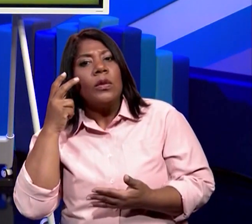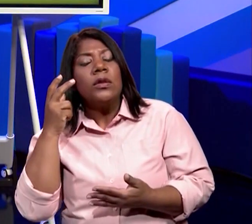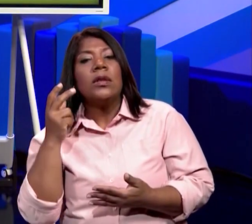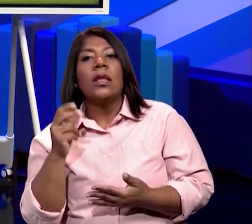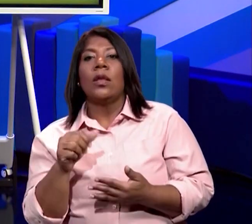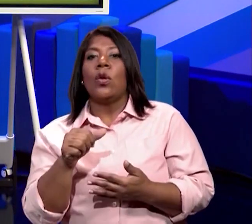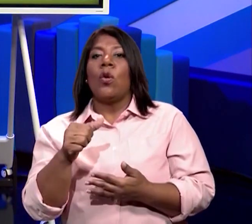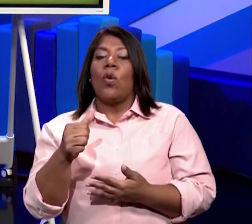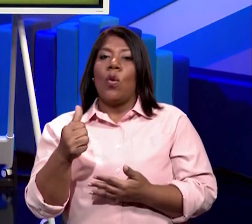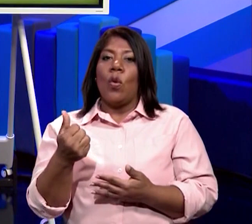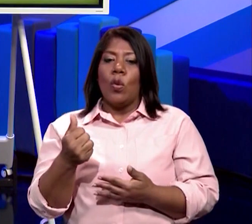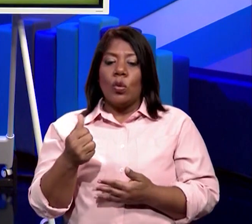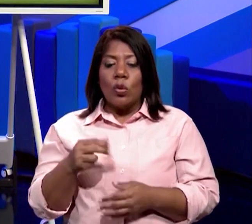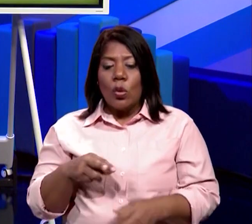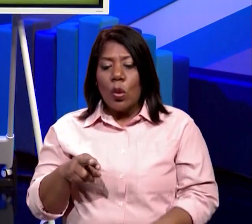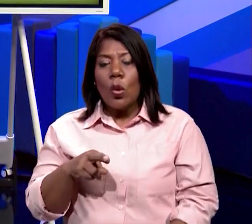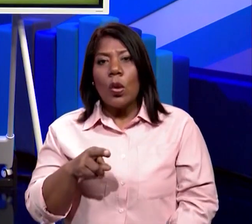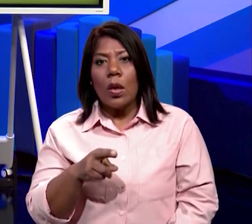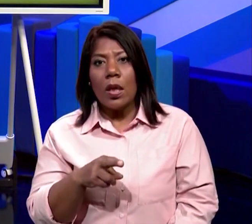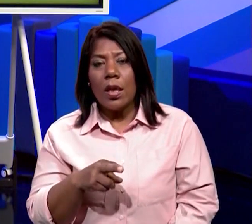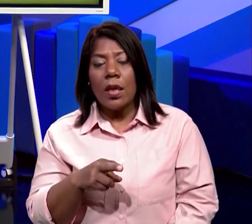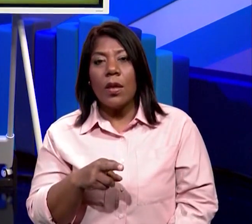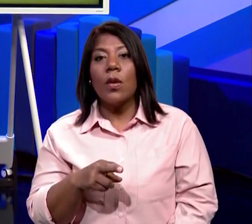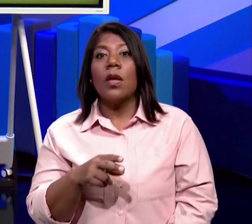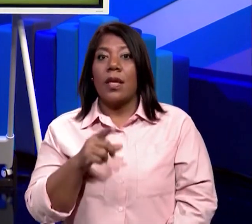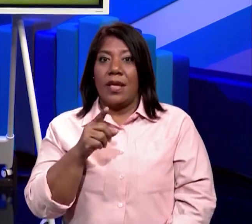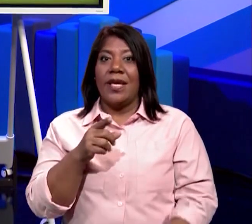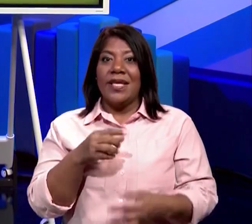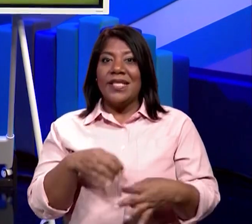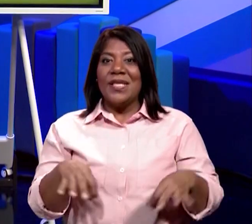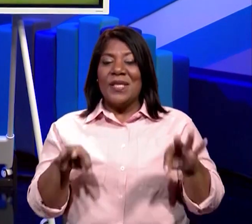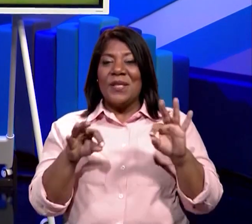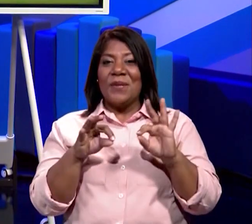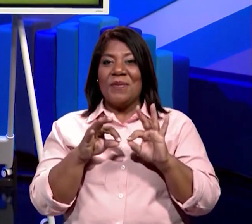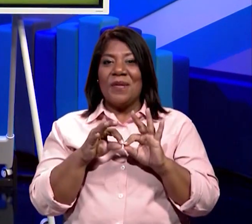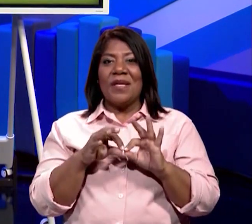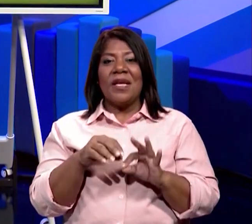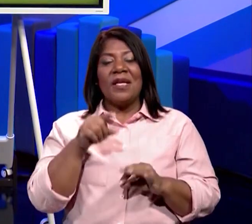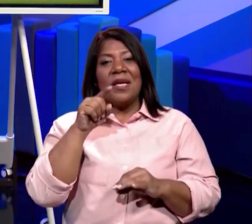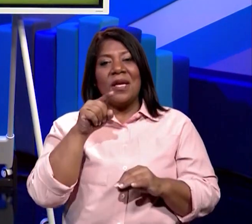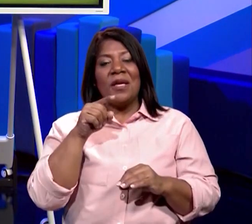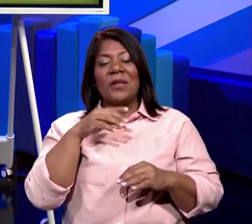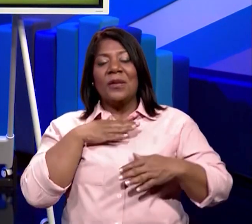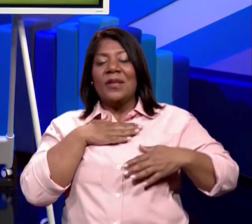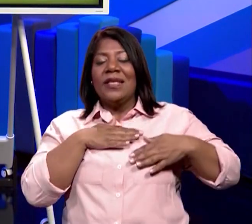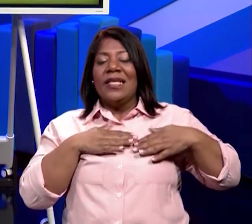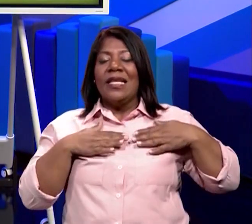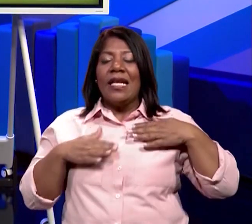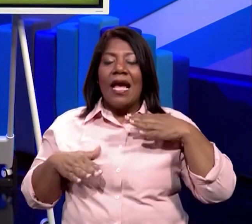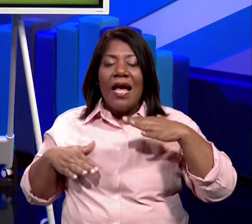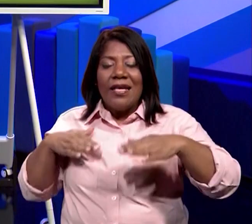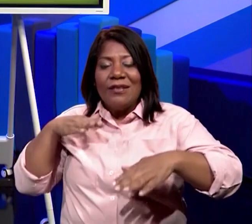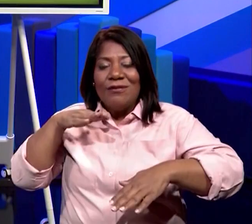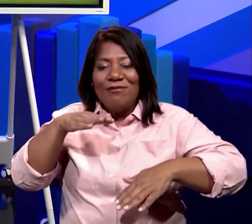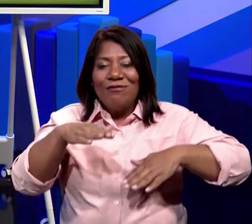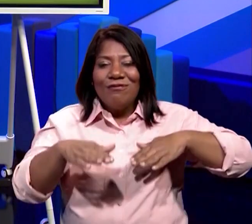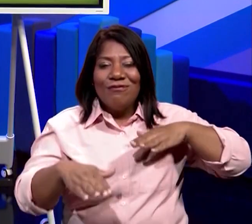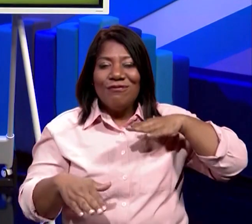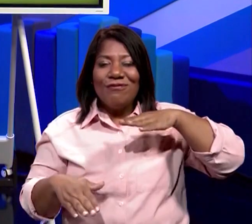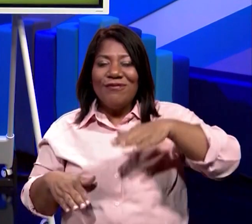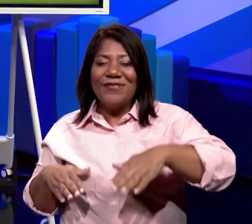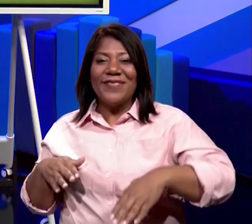ustedes viven hay un río. Y yo estoy segura que alguna vez en su vida ustedes se han bañado en ese río.